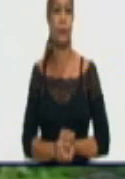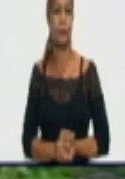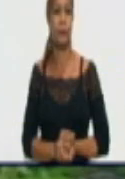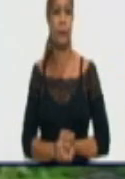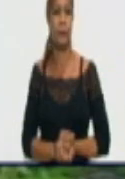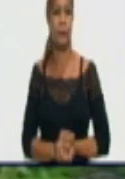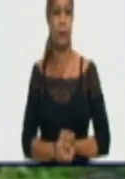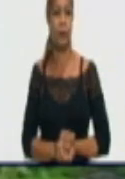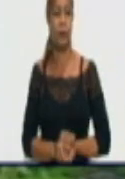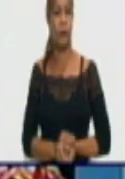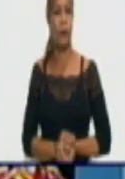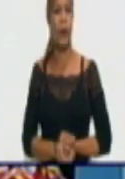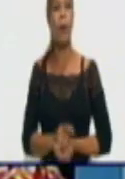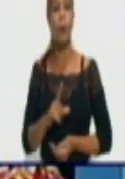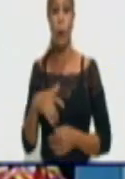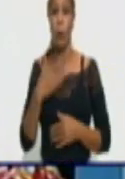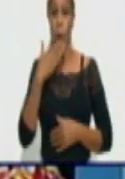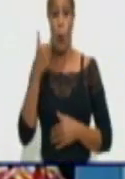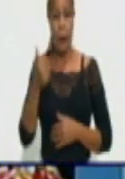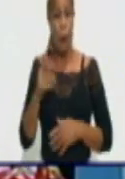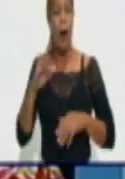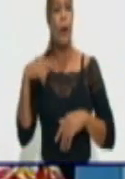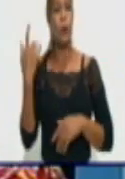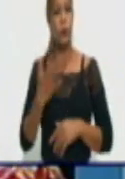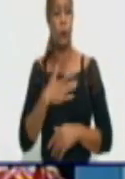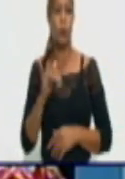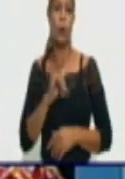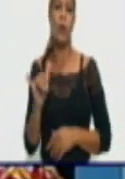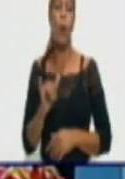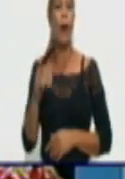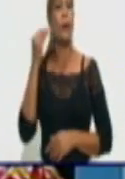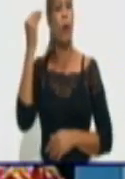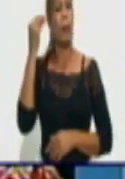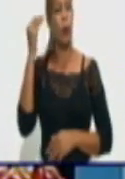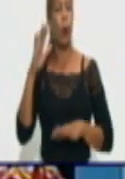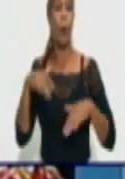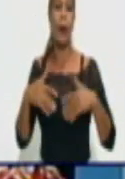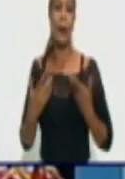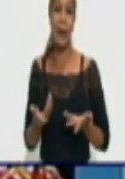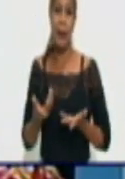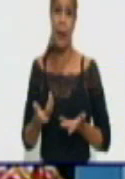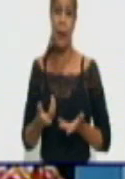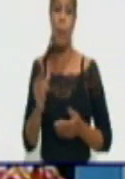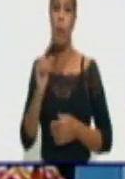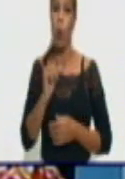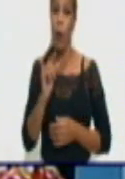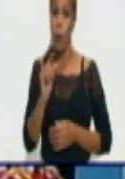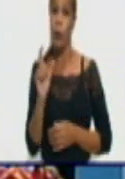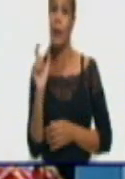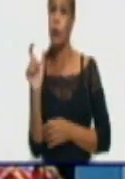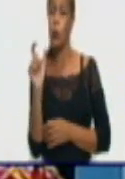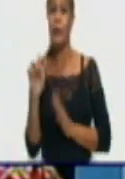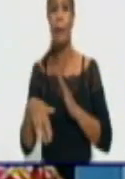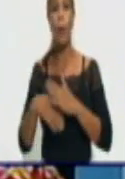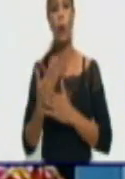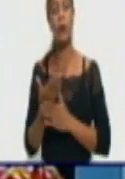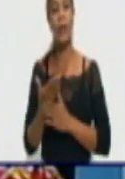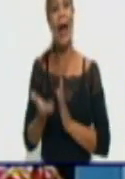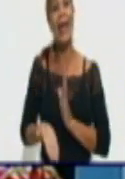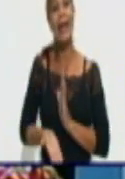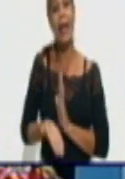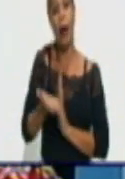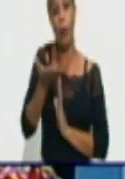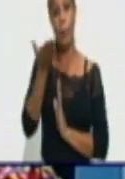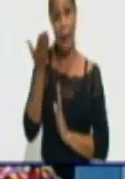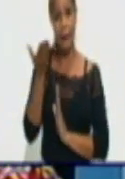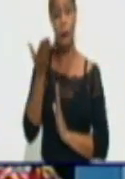Bueno, a nosotros hoy nos preocupa mucho que la tendencia en los últimos días, por un lado, el aumento de